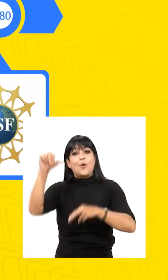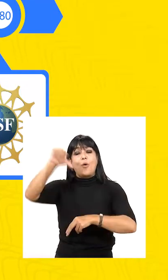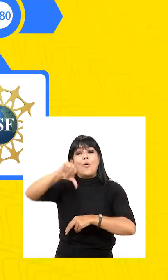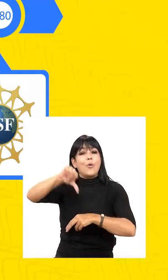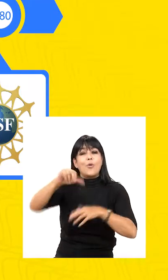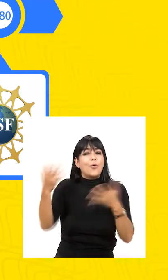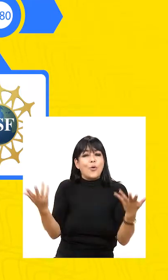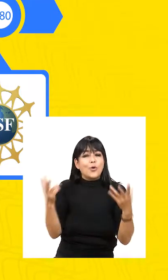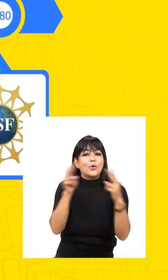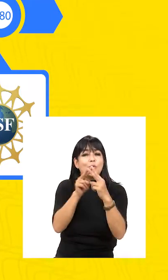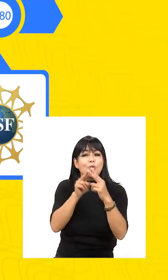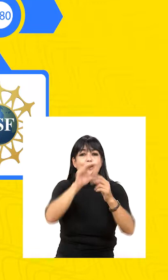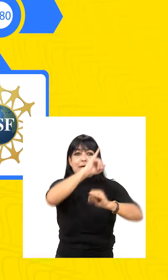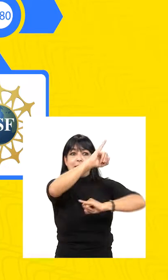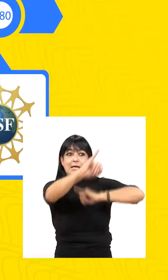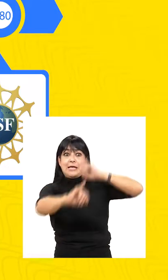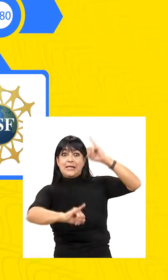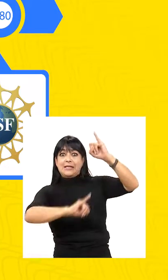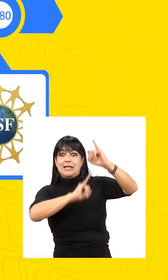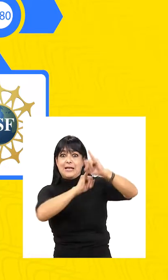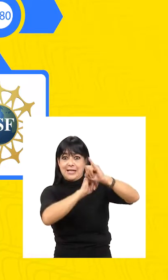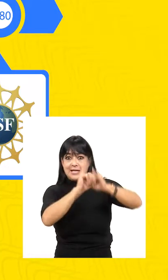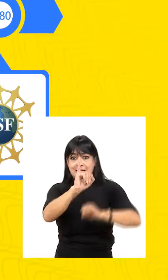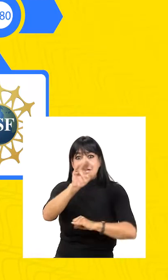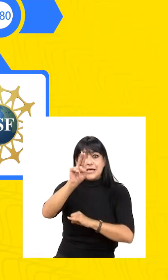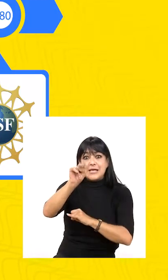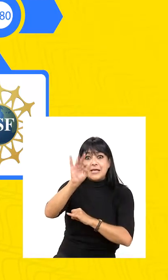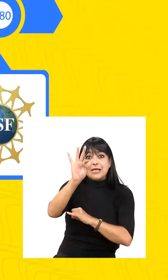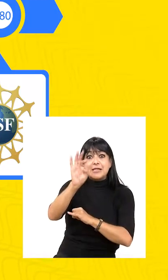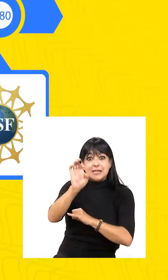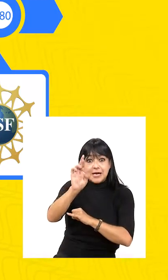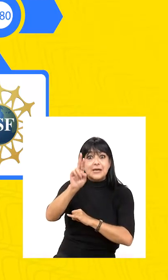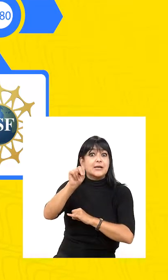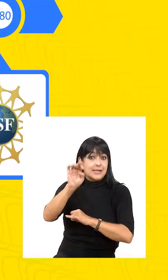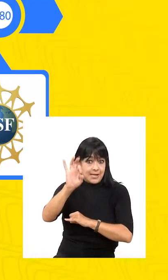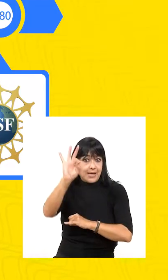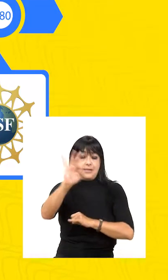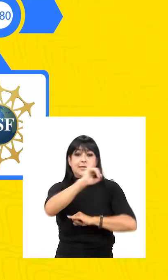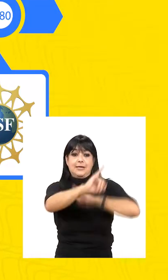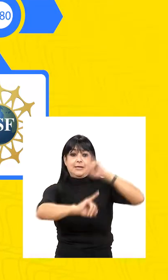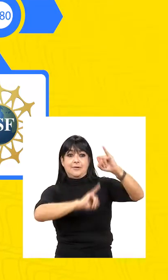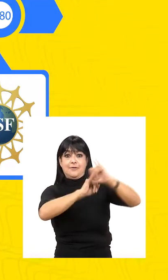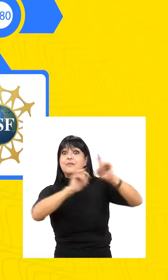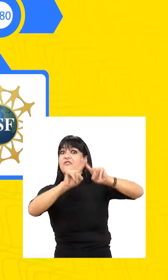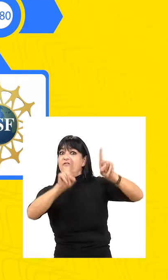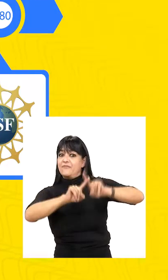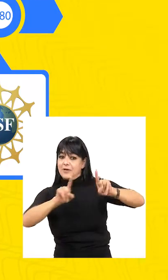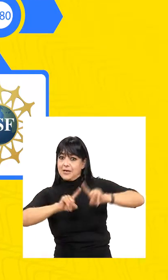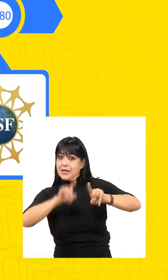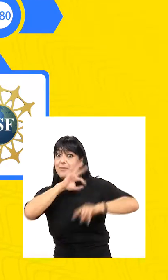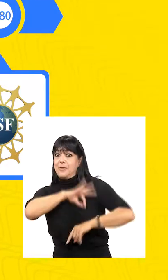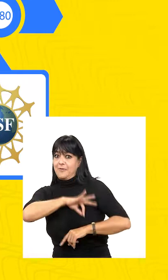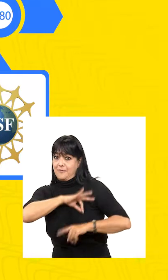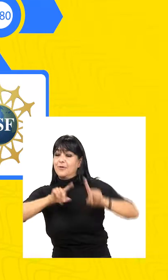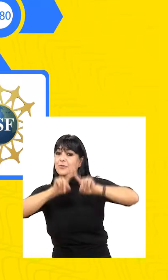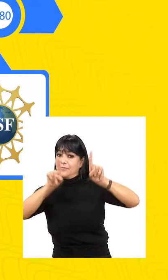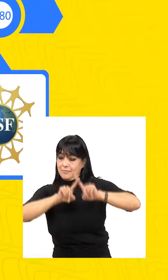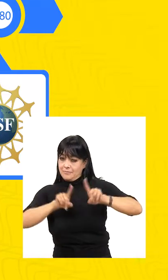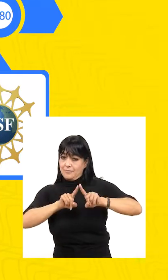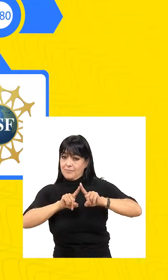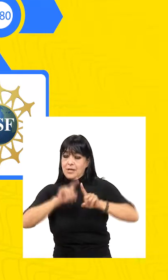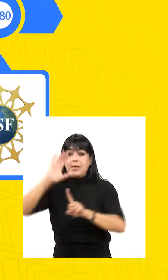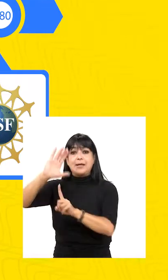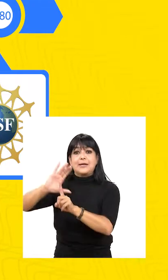NSF-NET y otras redes forman lo que hoy conocemos como Internet. Internet